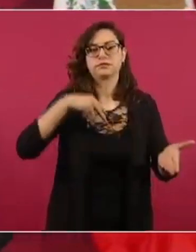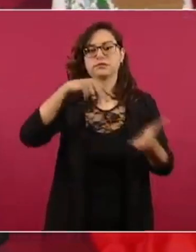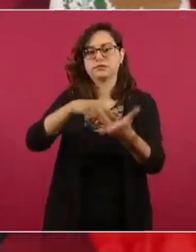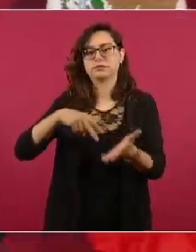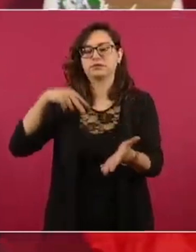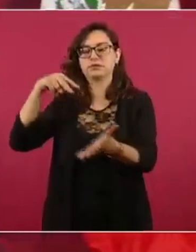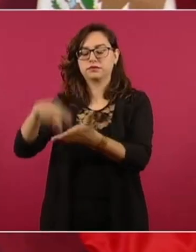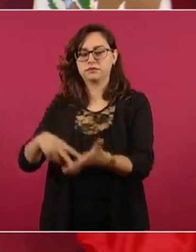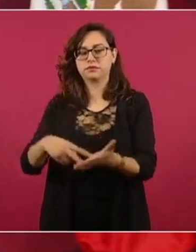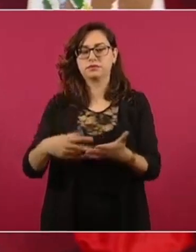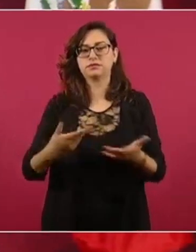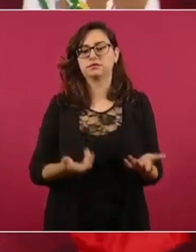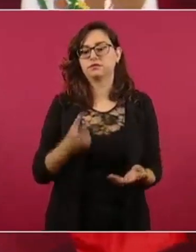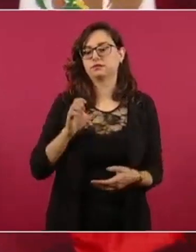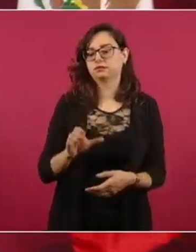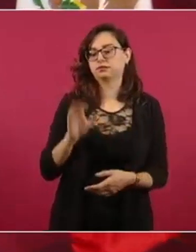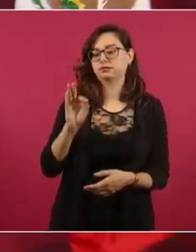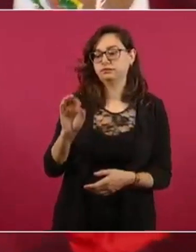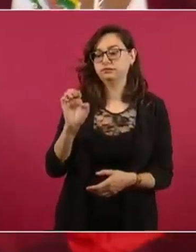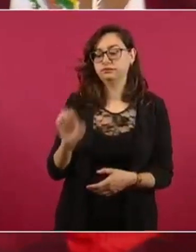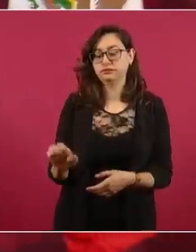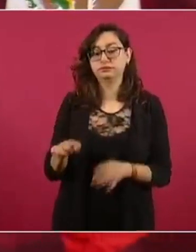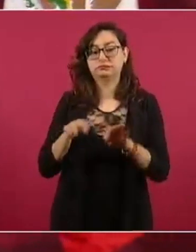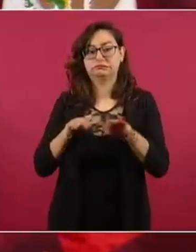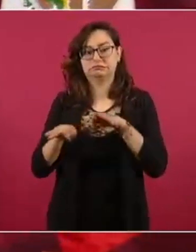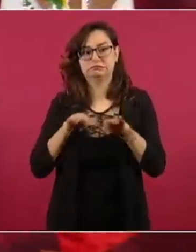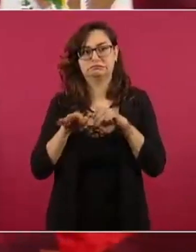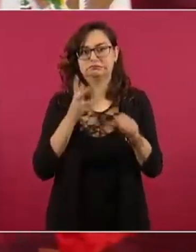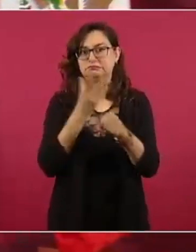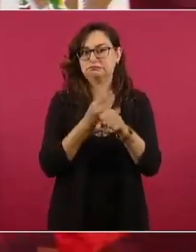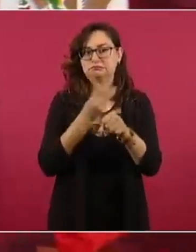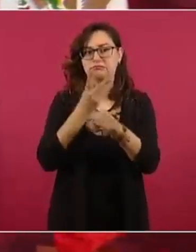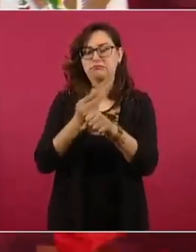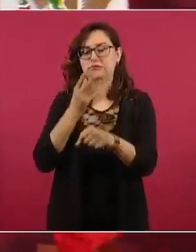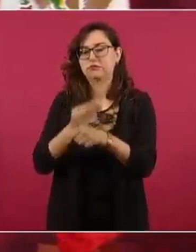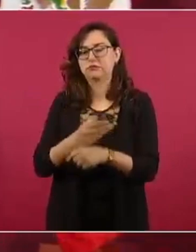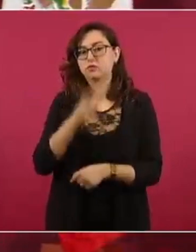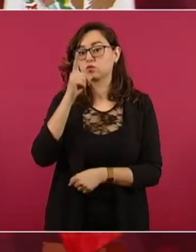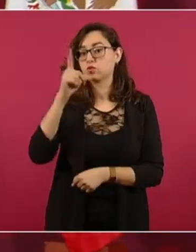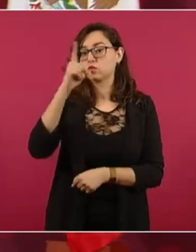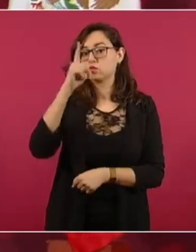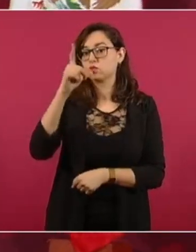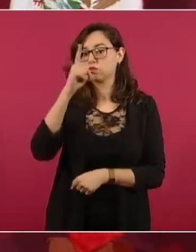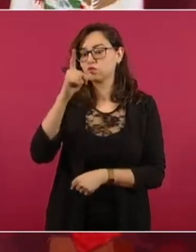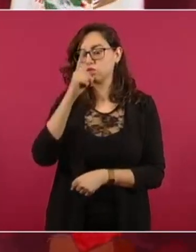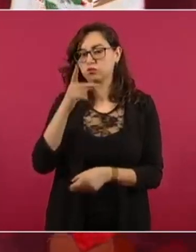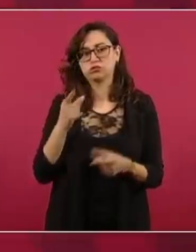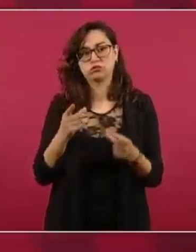Comisión Federal de Electricidad para restablecer el servicio eléctrico.